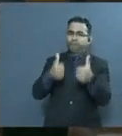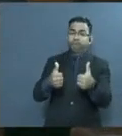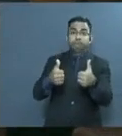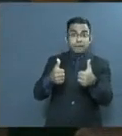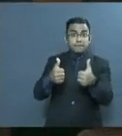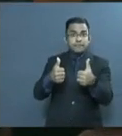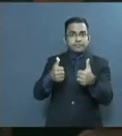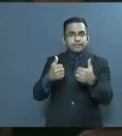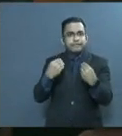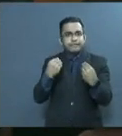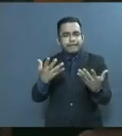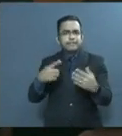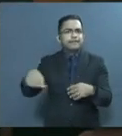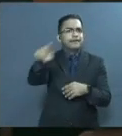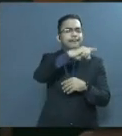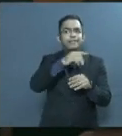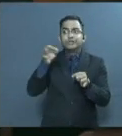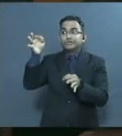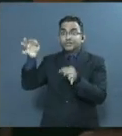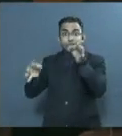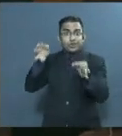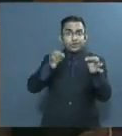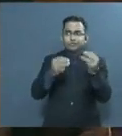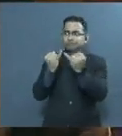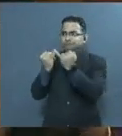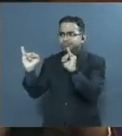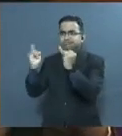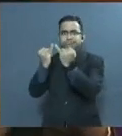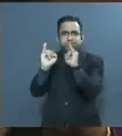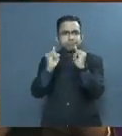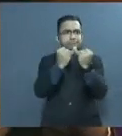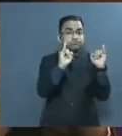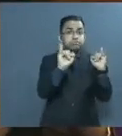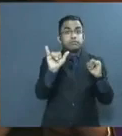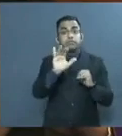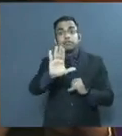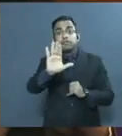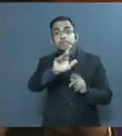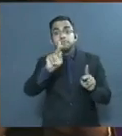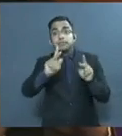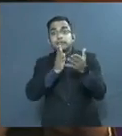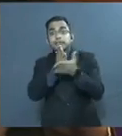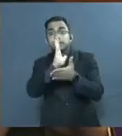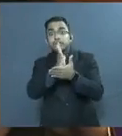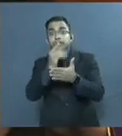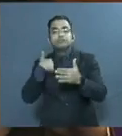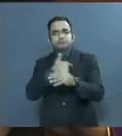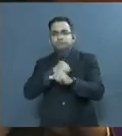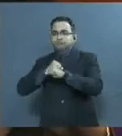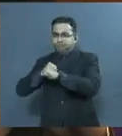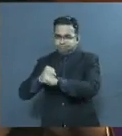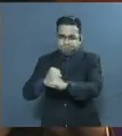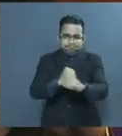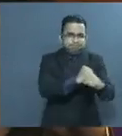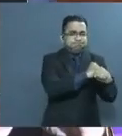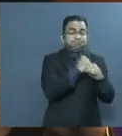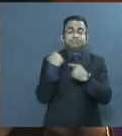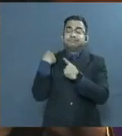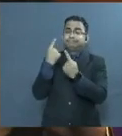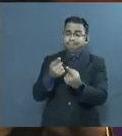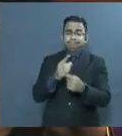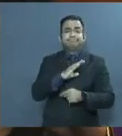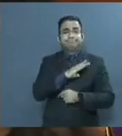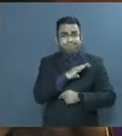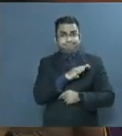garantizando la independencia de cada jueza y cada juez y protegiendo los derechos fundamentales de la población. A